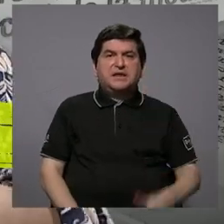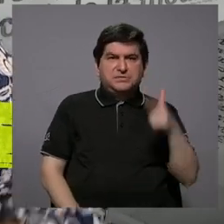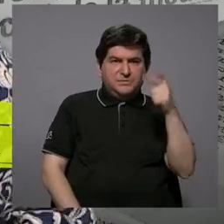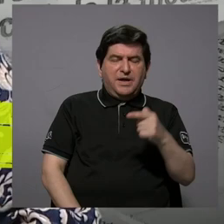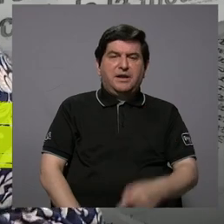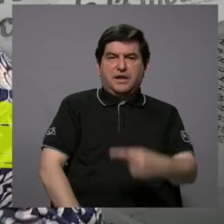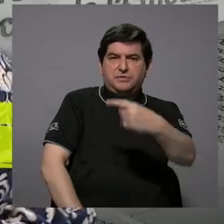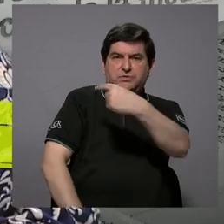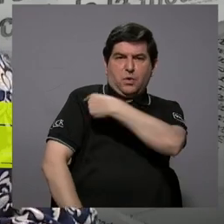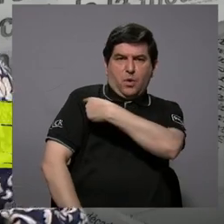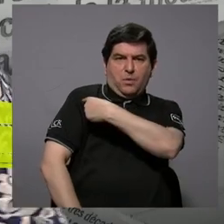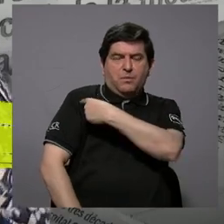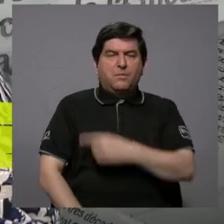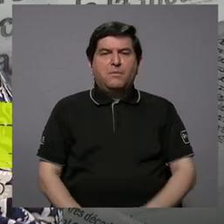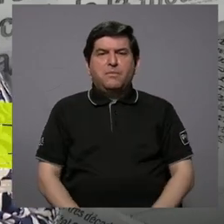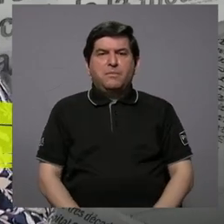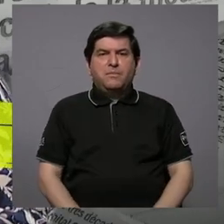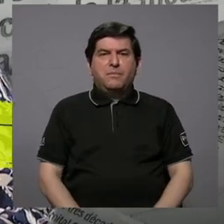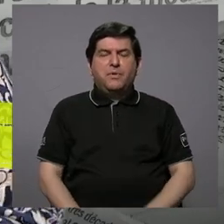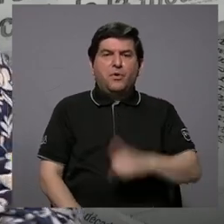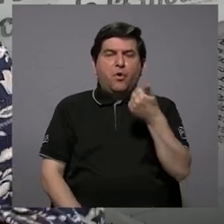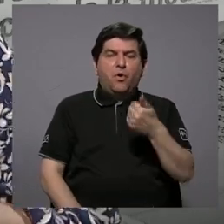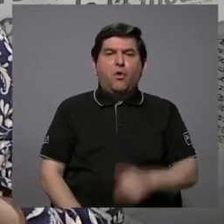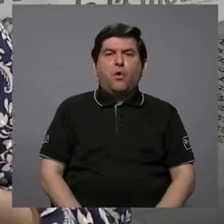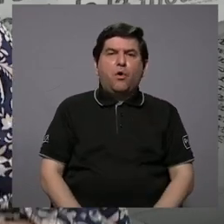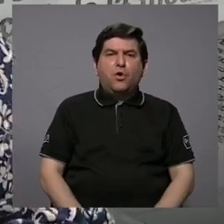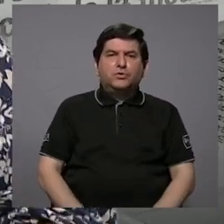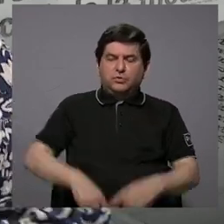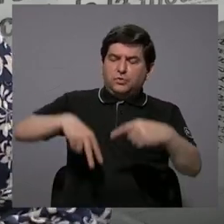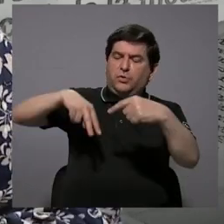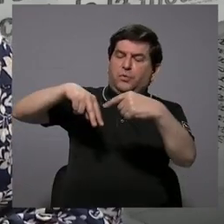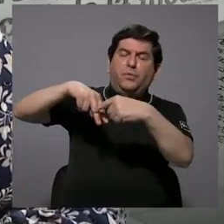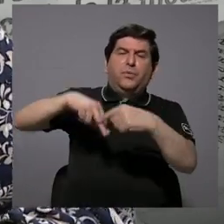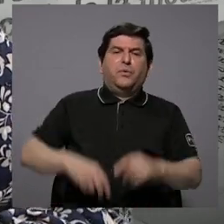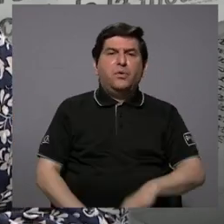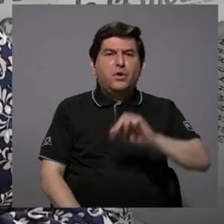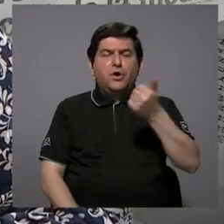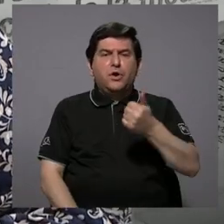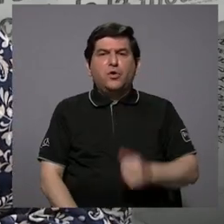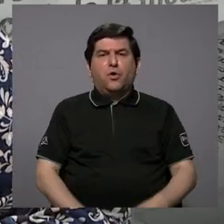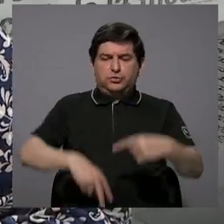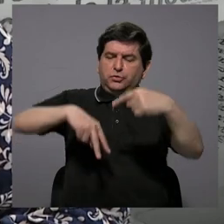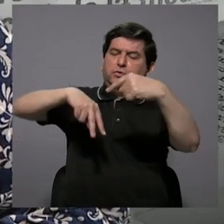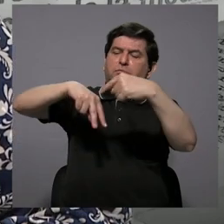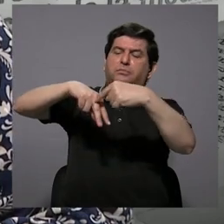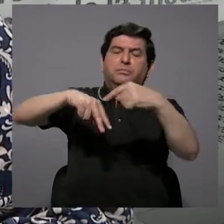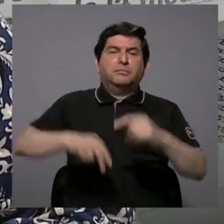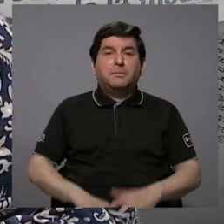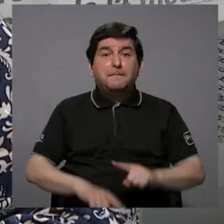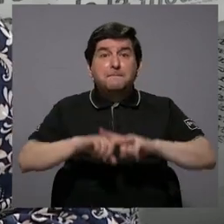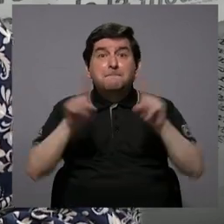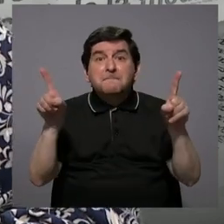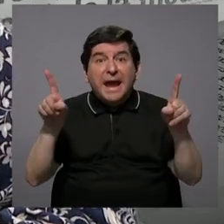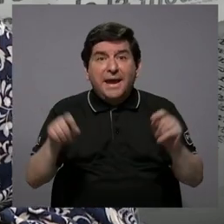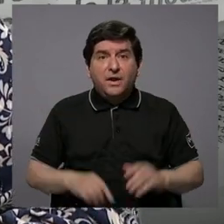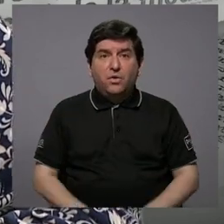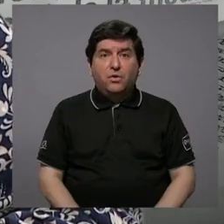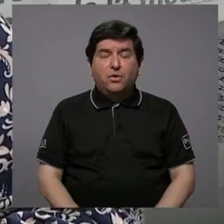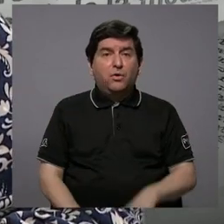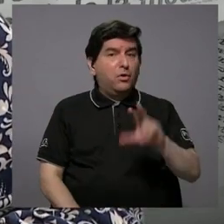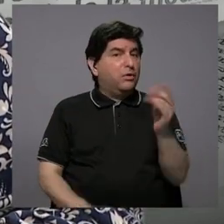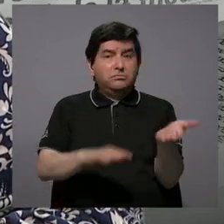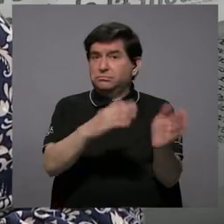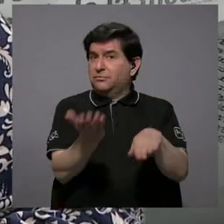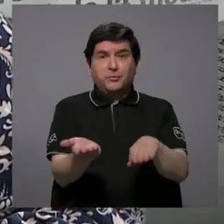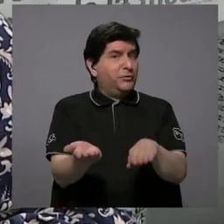hombro, una en el ratón y otra aquí, en el muslo, en la pierna, pero no había